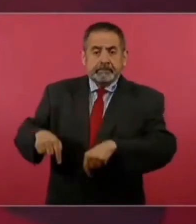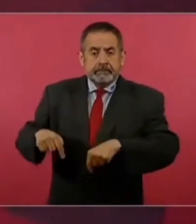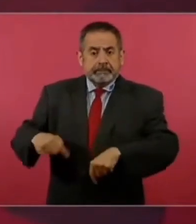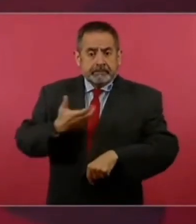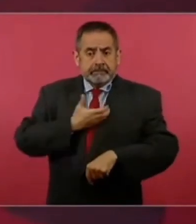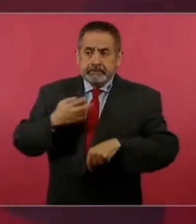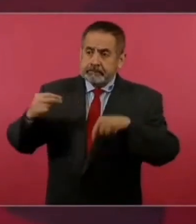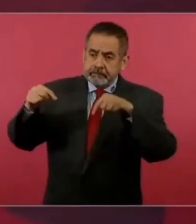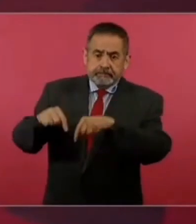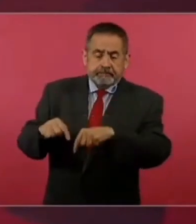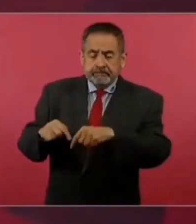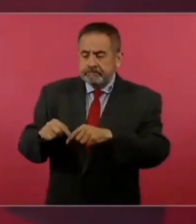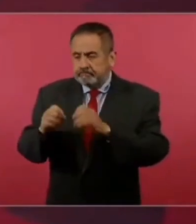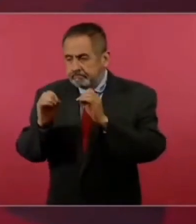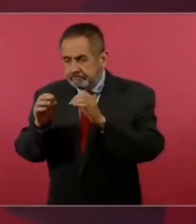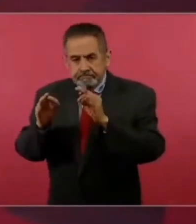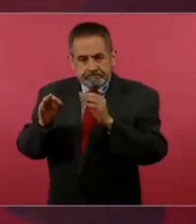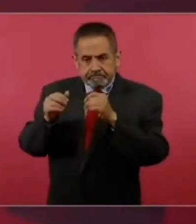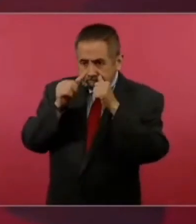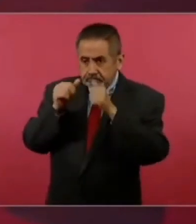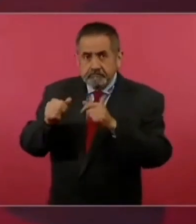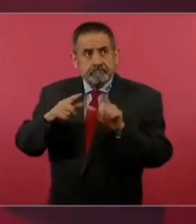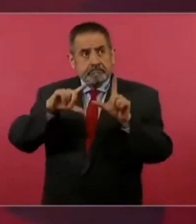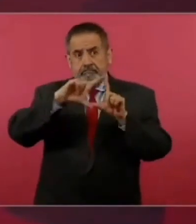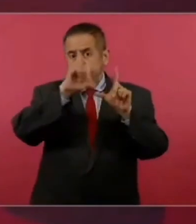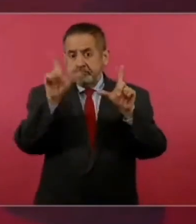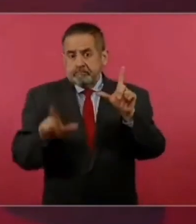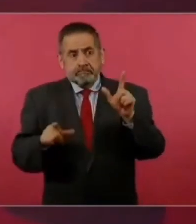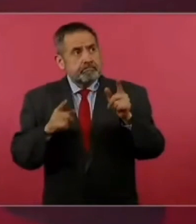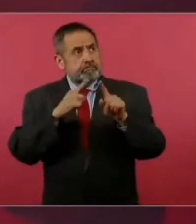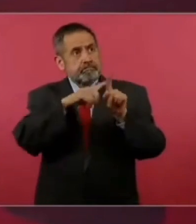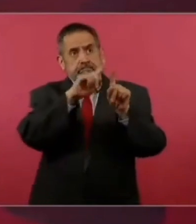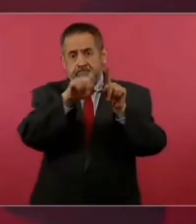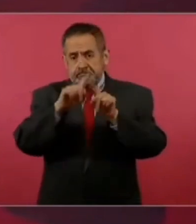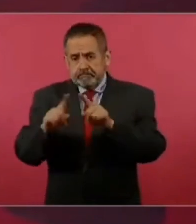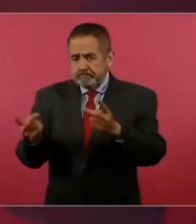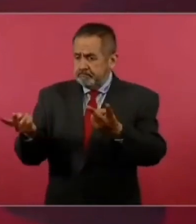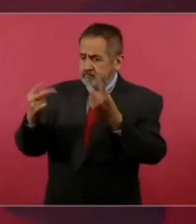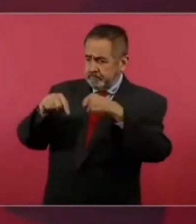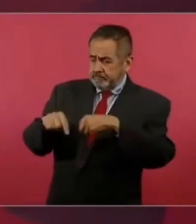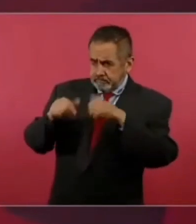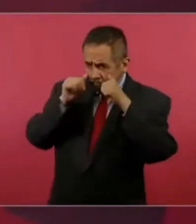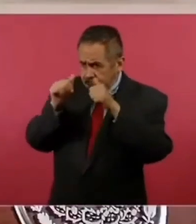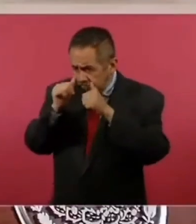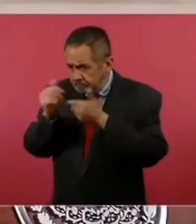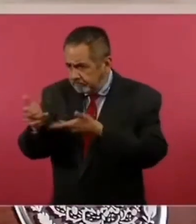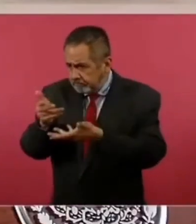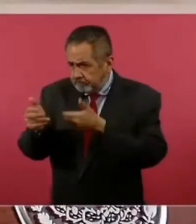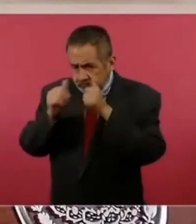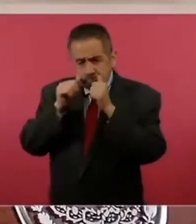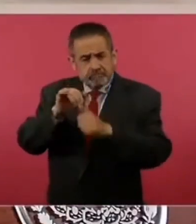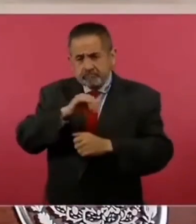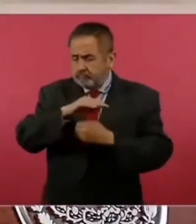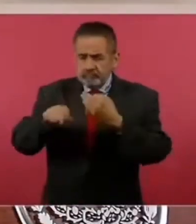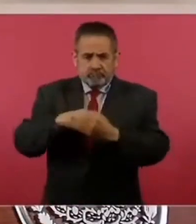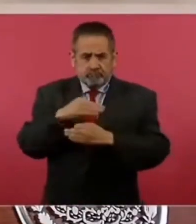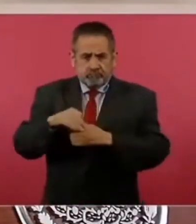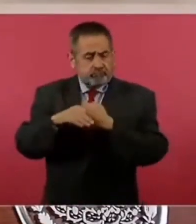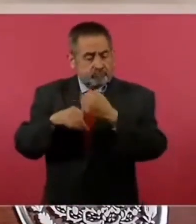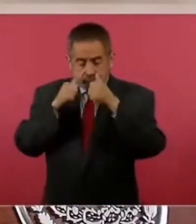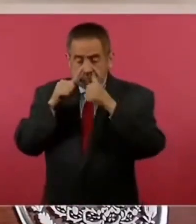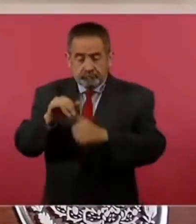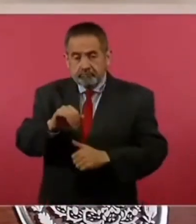muchas de todo el país y a todos se les atiende, a todos.